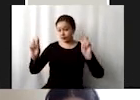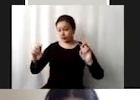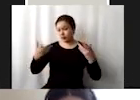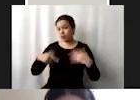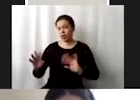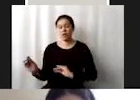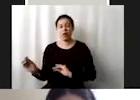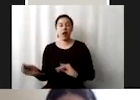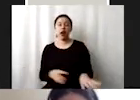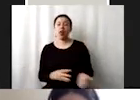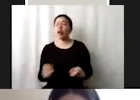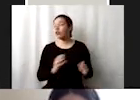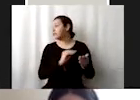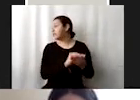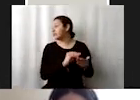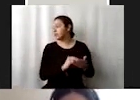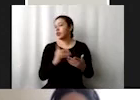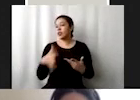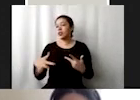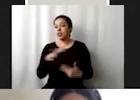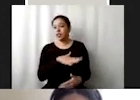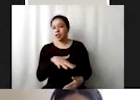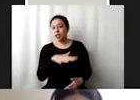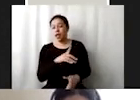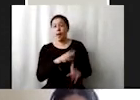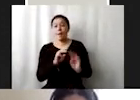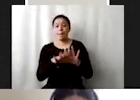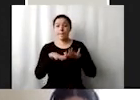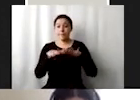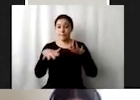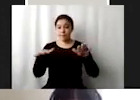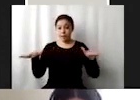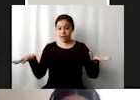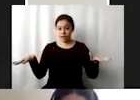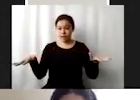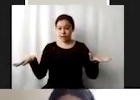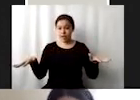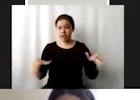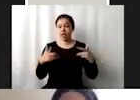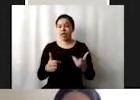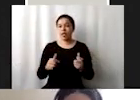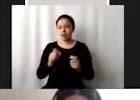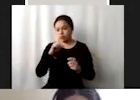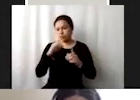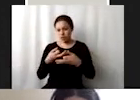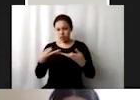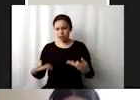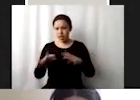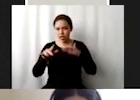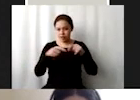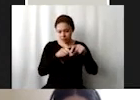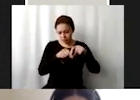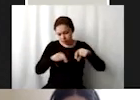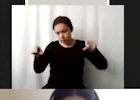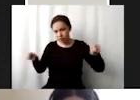décadas que es los ecosistemas marinos y costeros otra vez vimos dentro de los